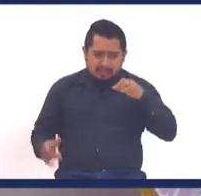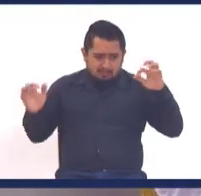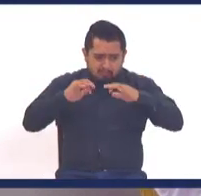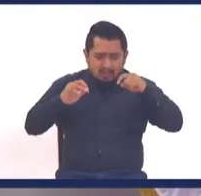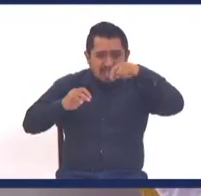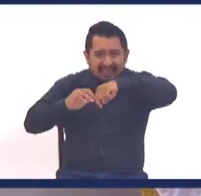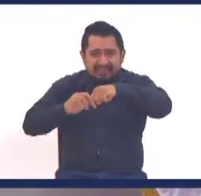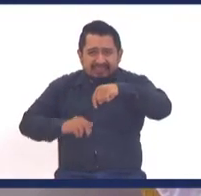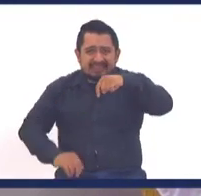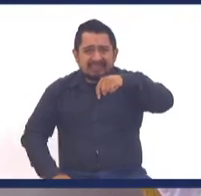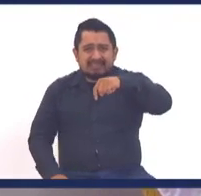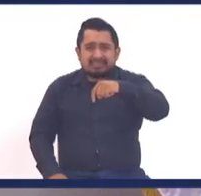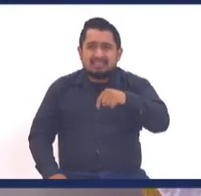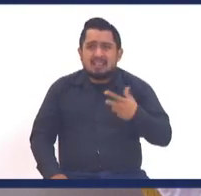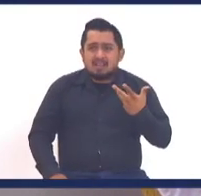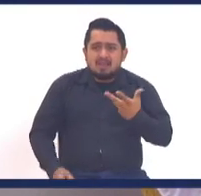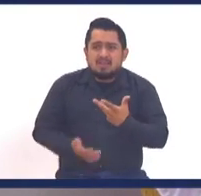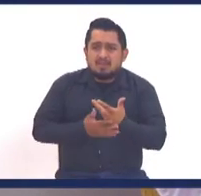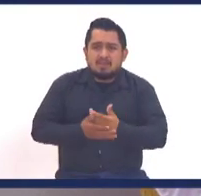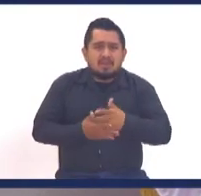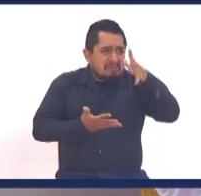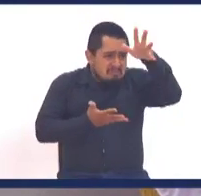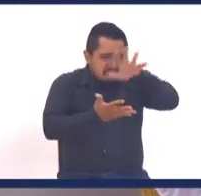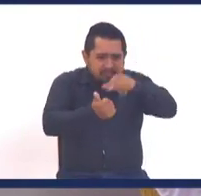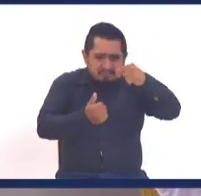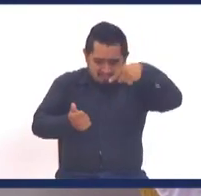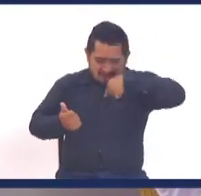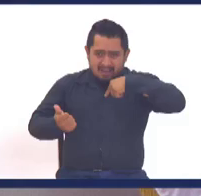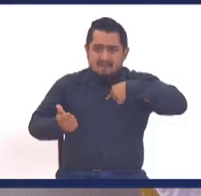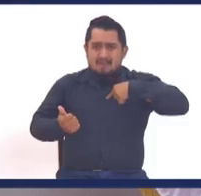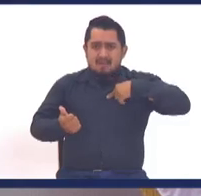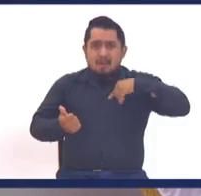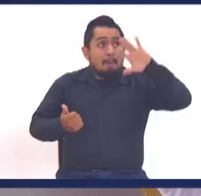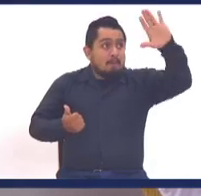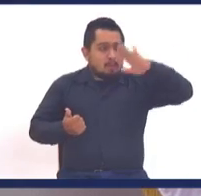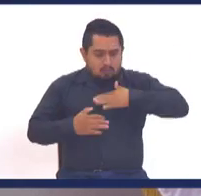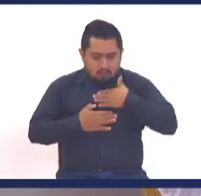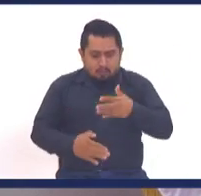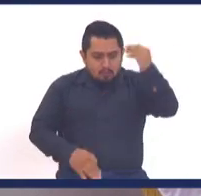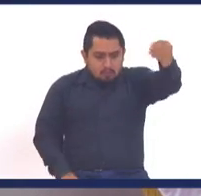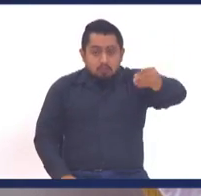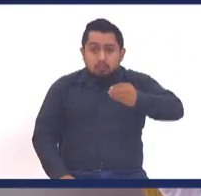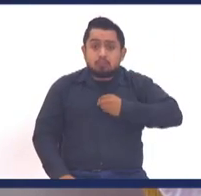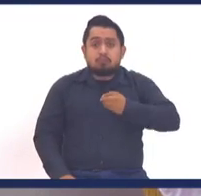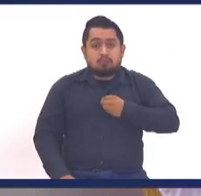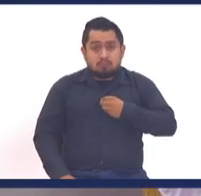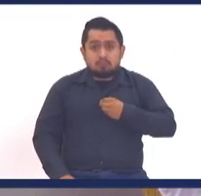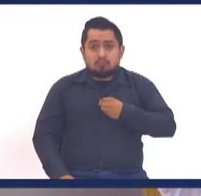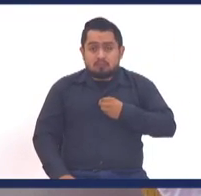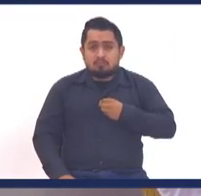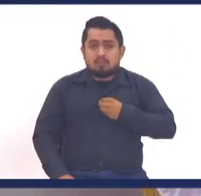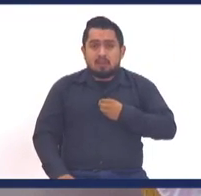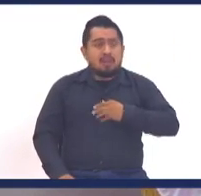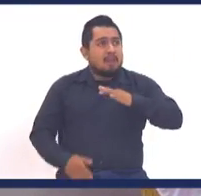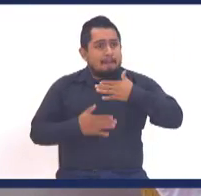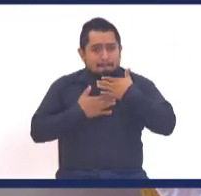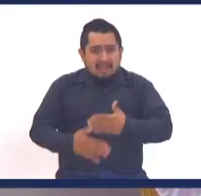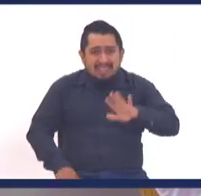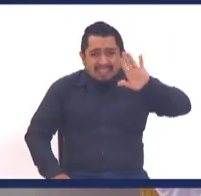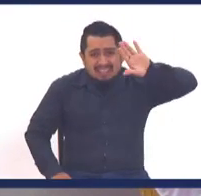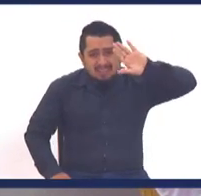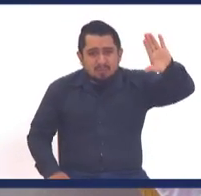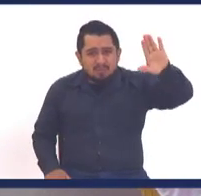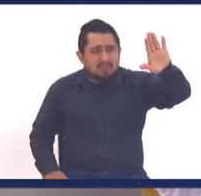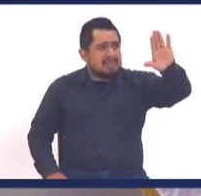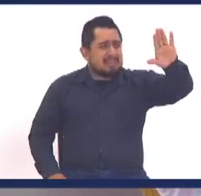reunidos, en el estudio de televisión, no hemos sido destruidos por Dios, es por la compasión que tiene por nosotros. La misericordia de Dios